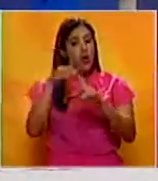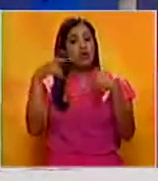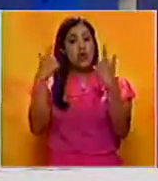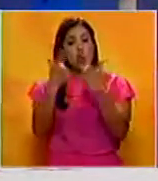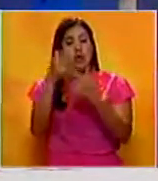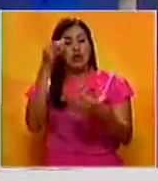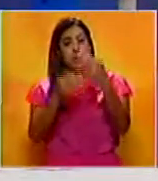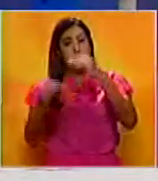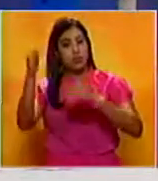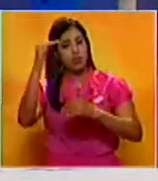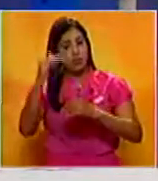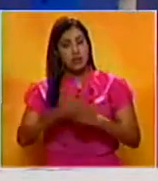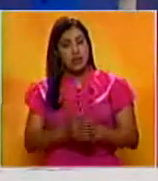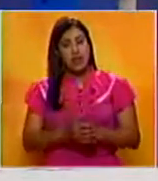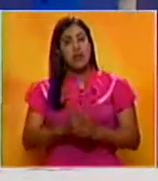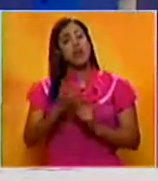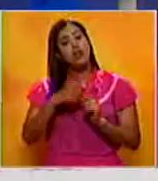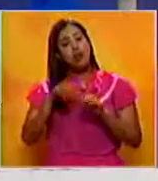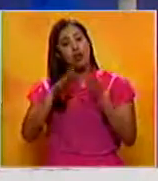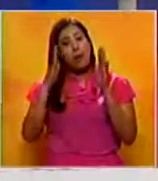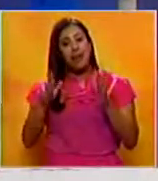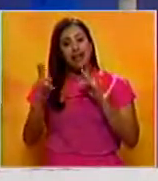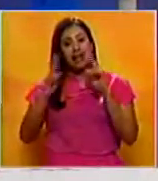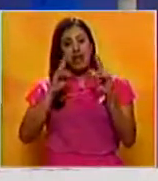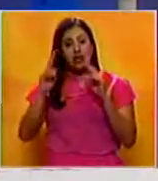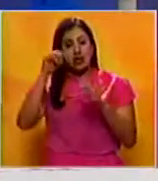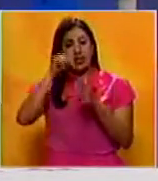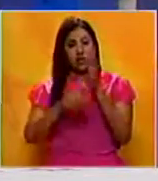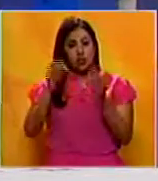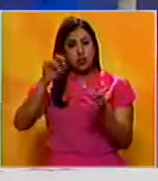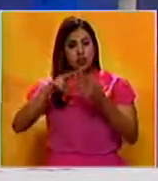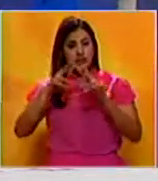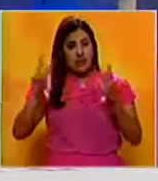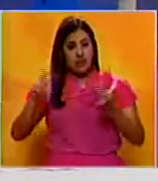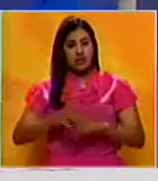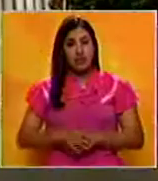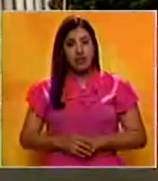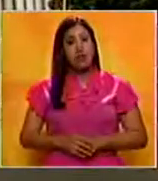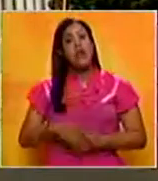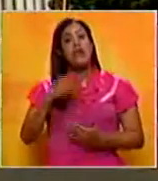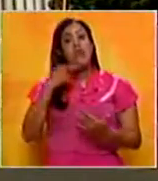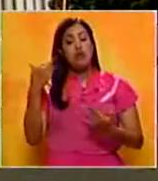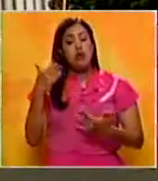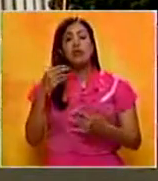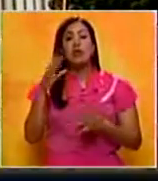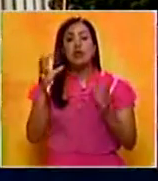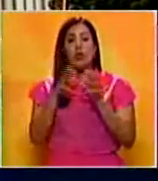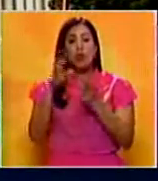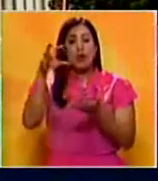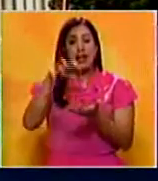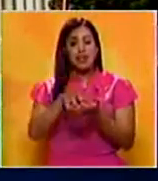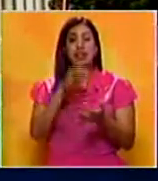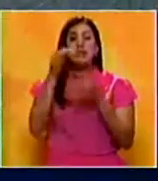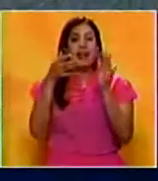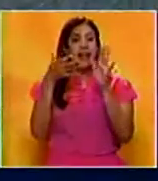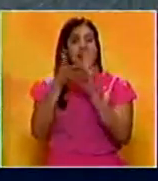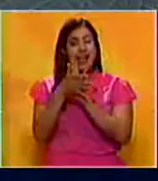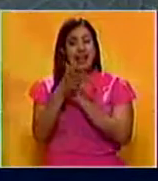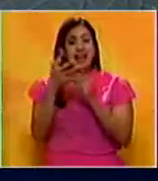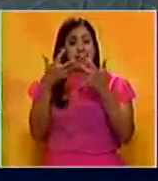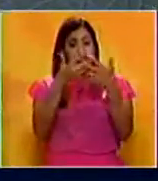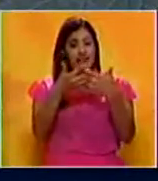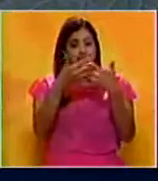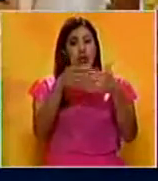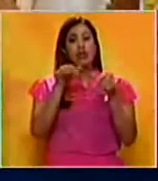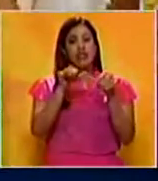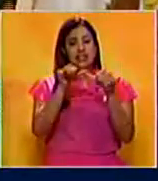las sedes del Tribunal Supremo de Justicia y del Ministerio de Relaciones Interiores, Justicia y Paz. Un portavoz del Departamento de Estado indicó que Estados